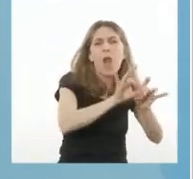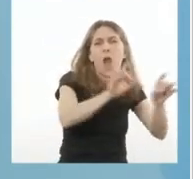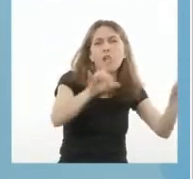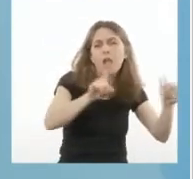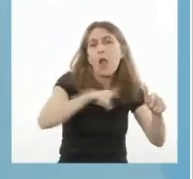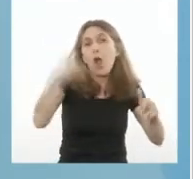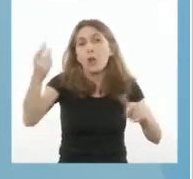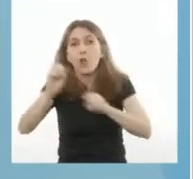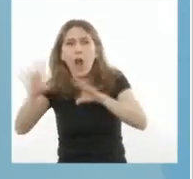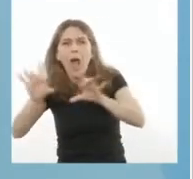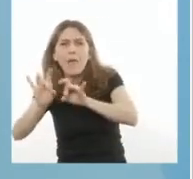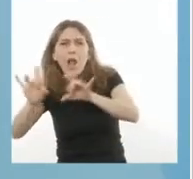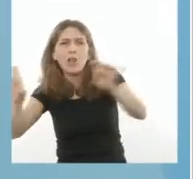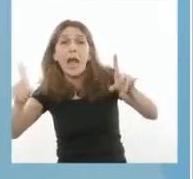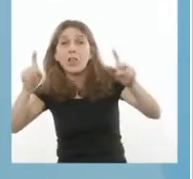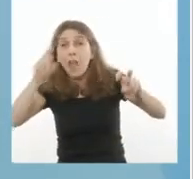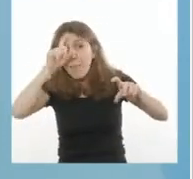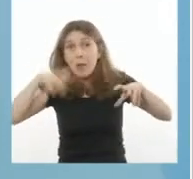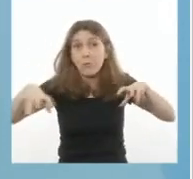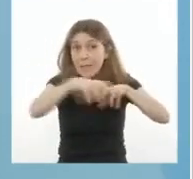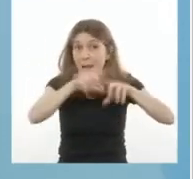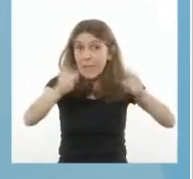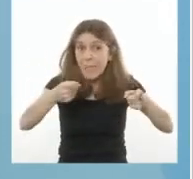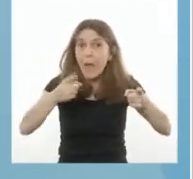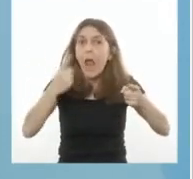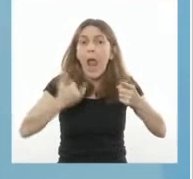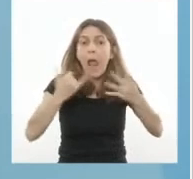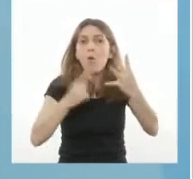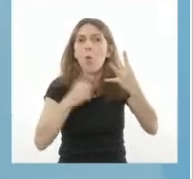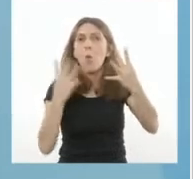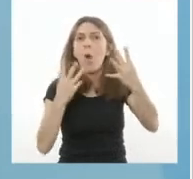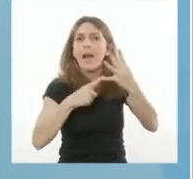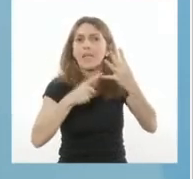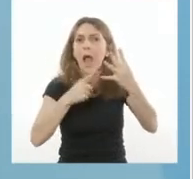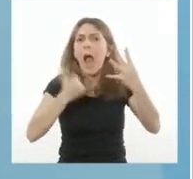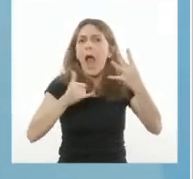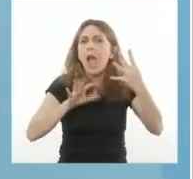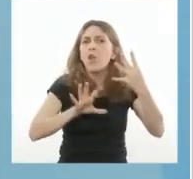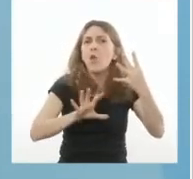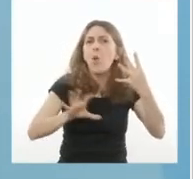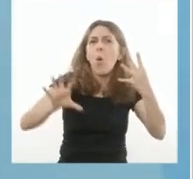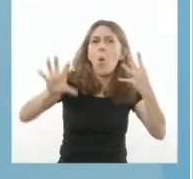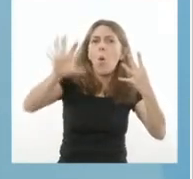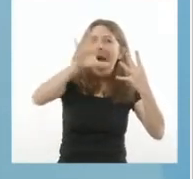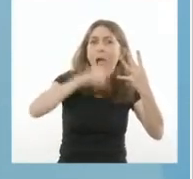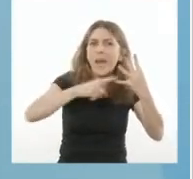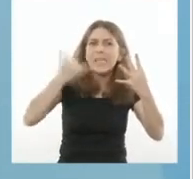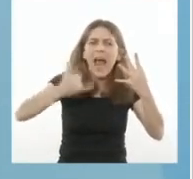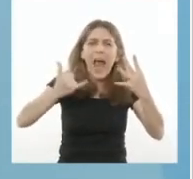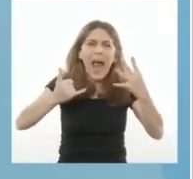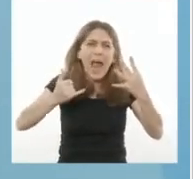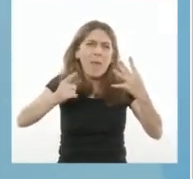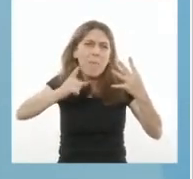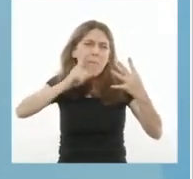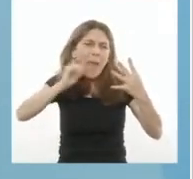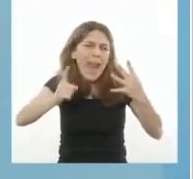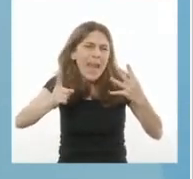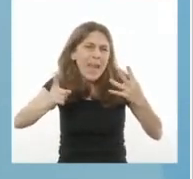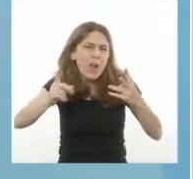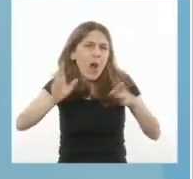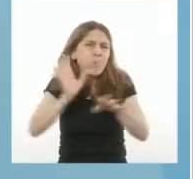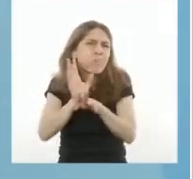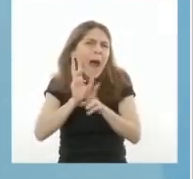Y existe una cuarta categoría. Aquellas zonas en situación de alarma epidemiológica y